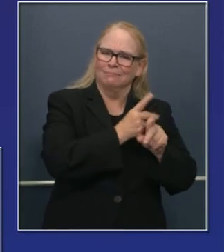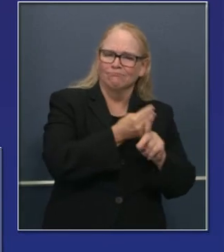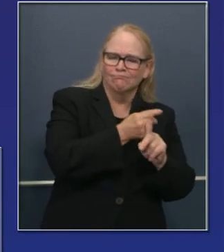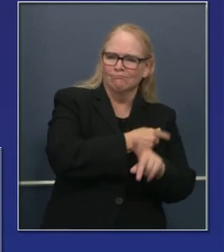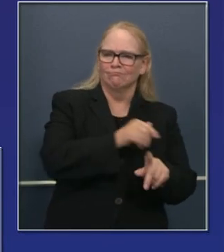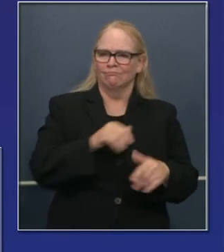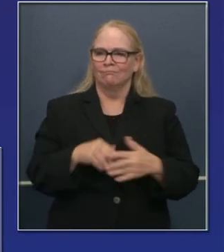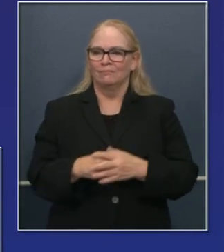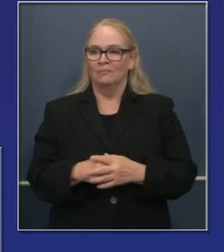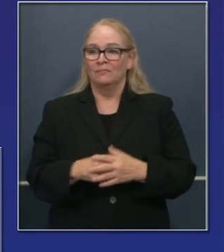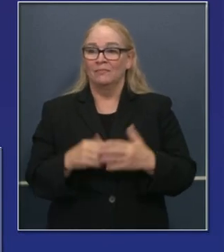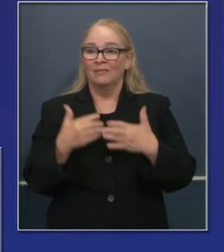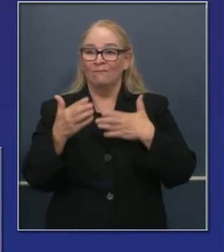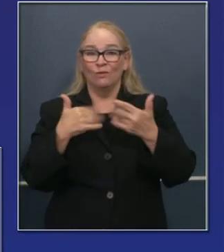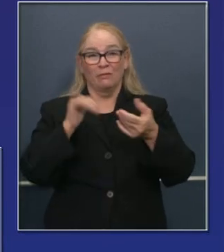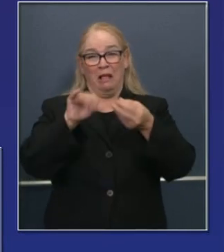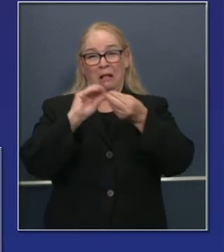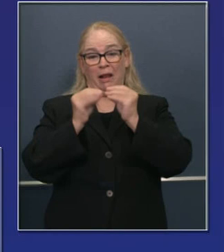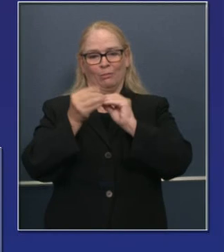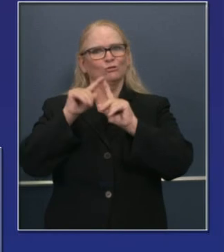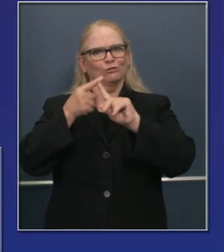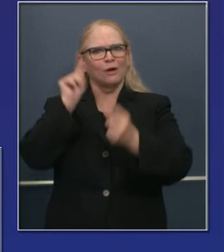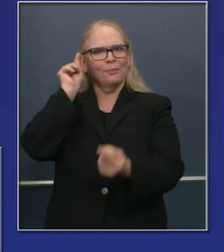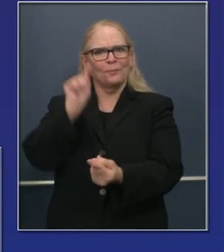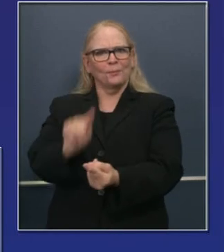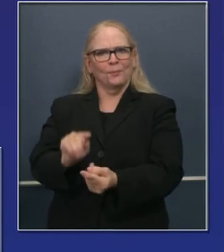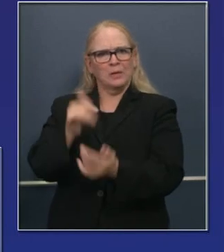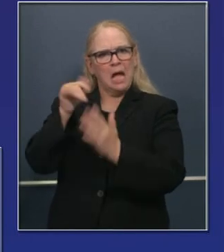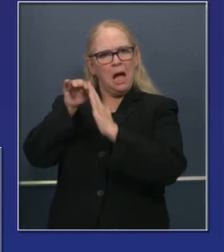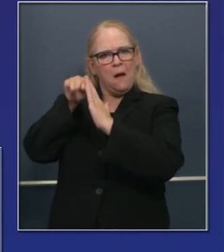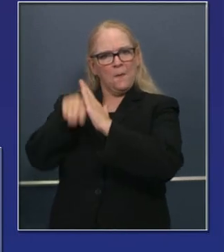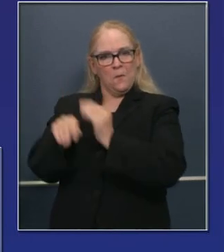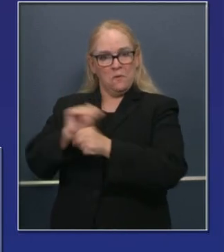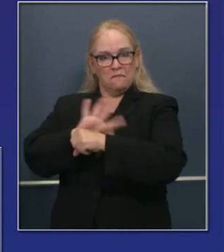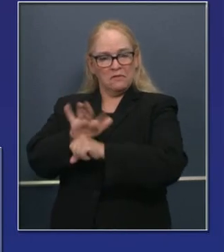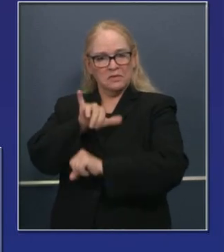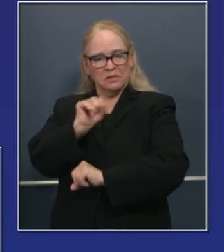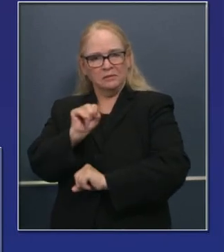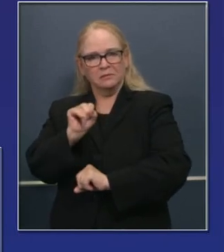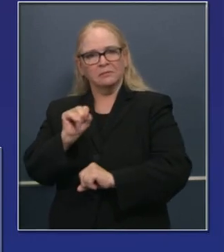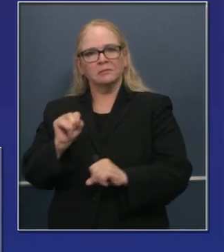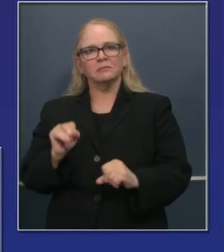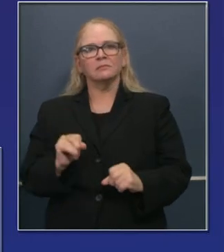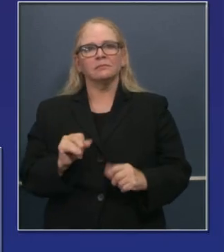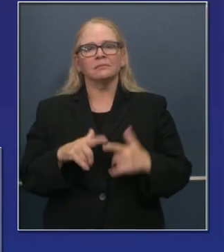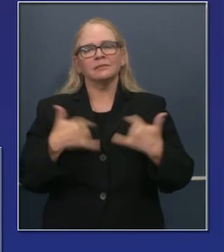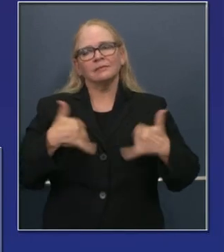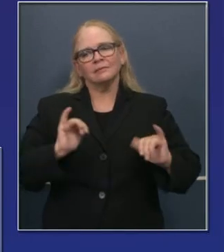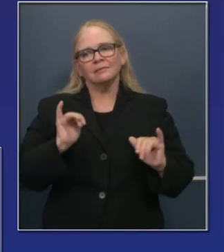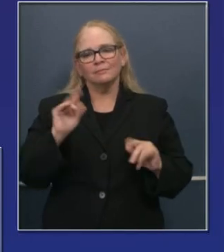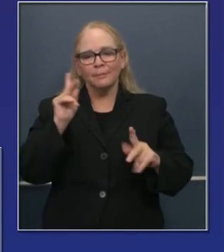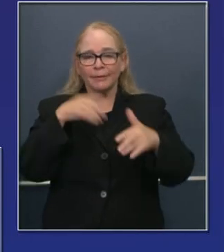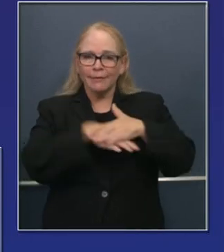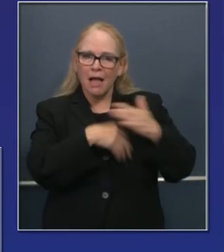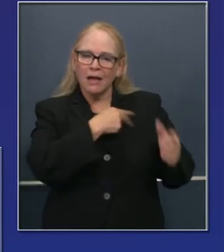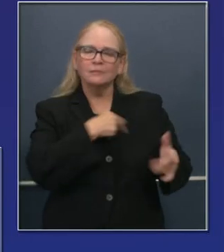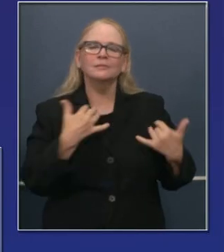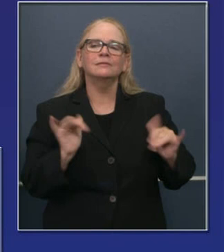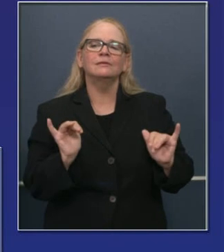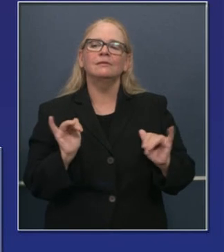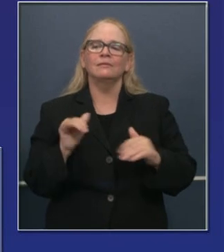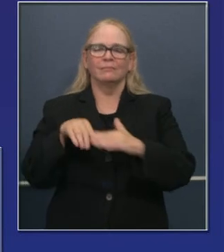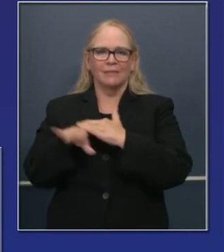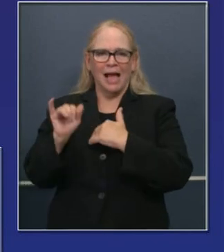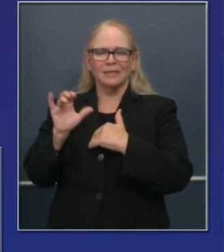bajar las cifras respecto al número total de casos, índice de positividad, índice de hospitalizaciones